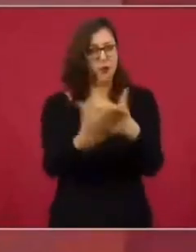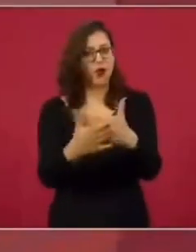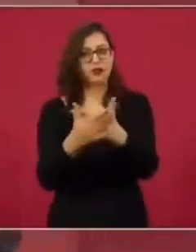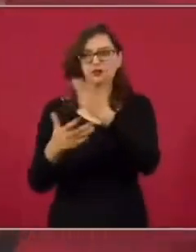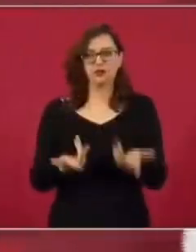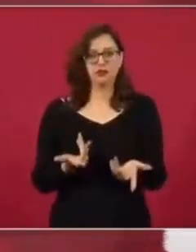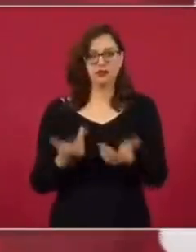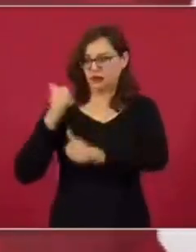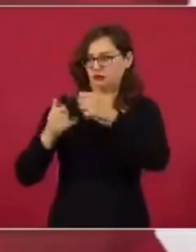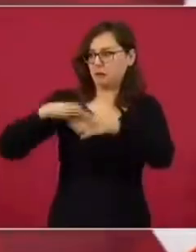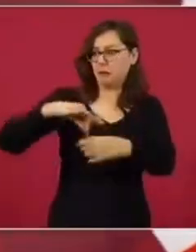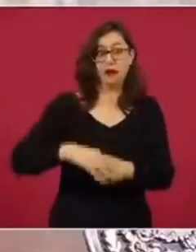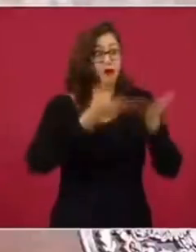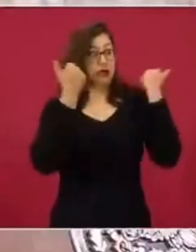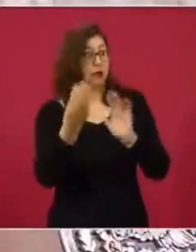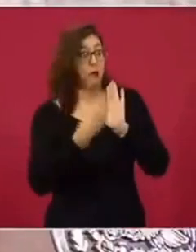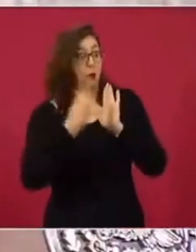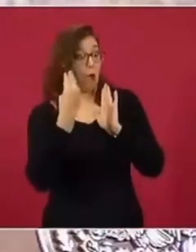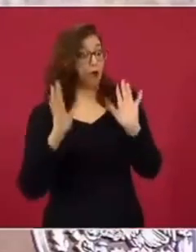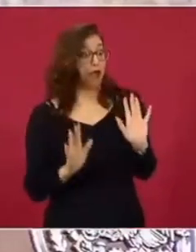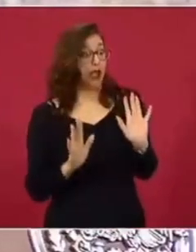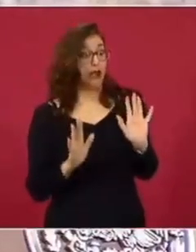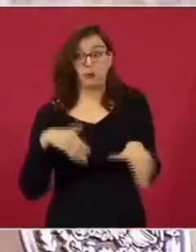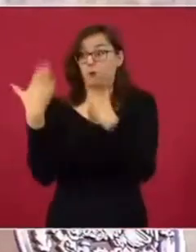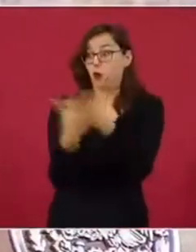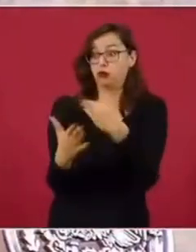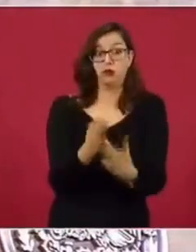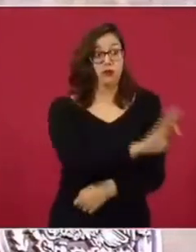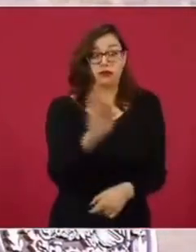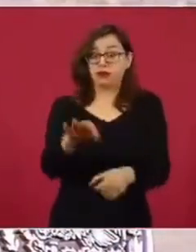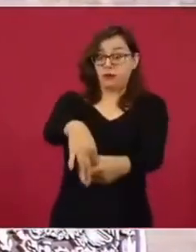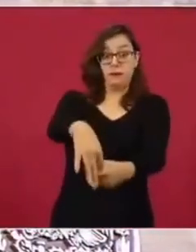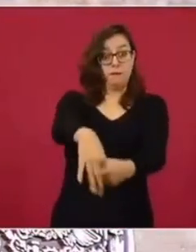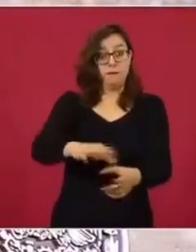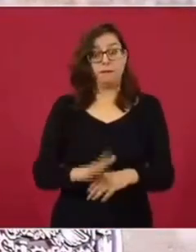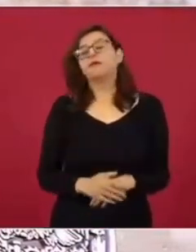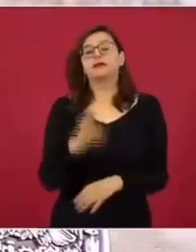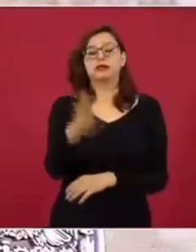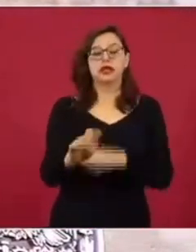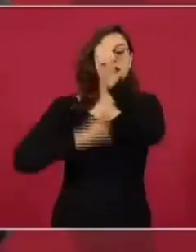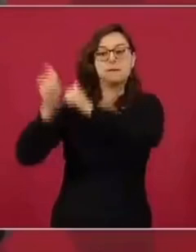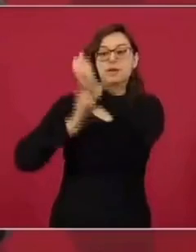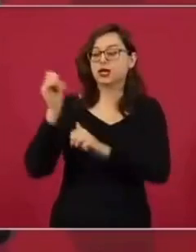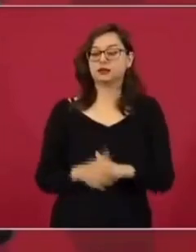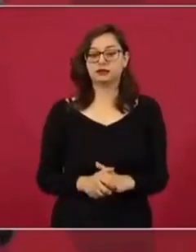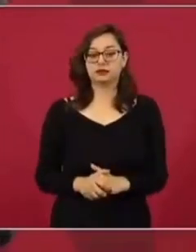no me van a multar por decir que va a haber una consulta el día 10 de abril.